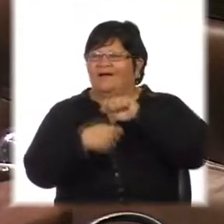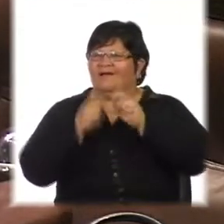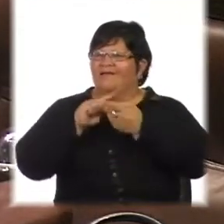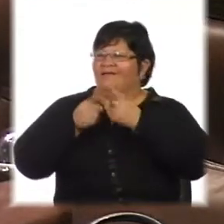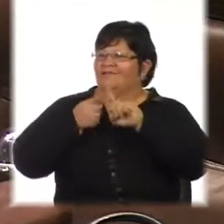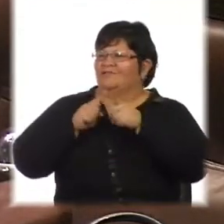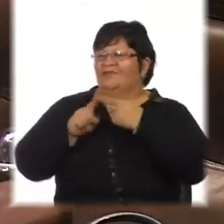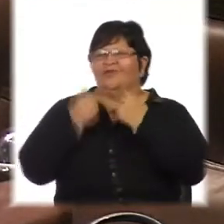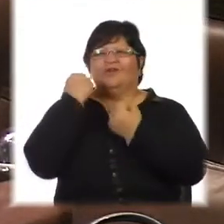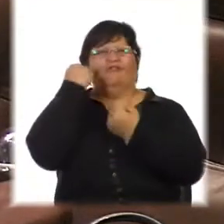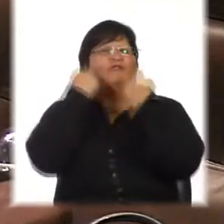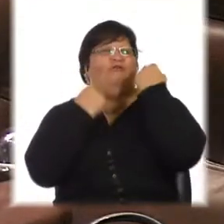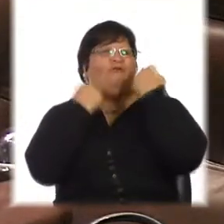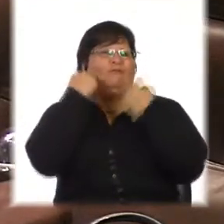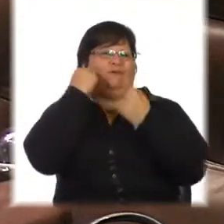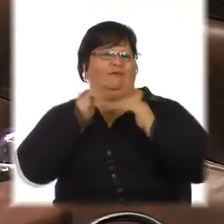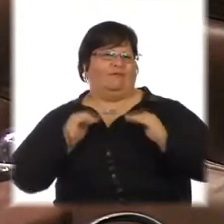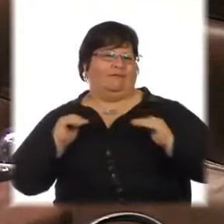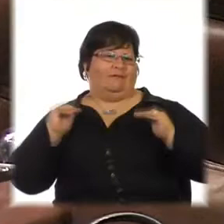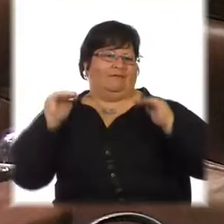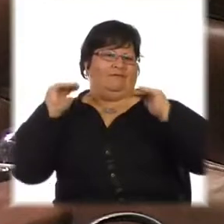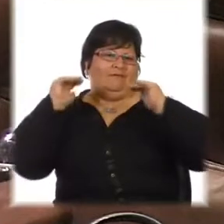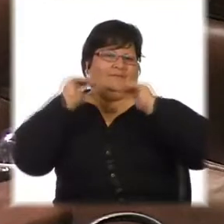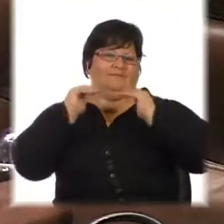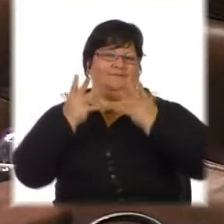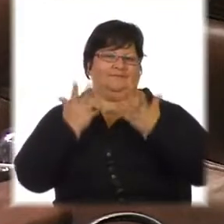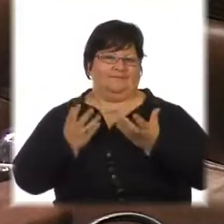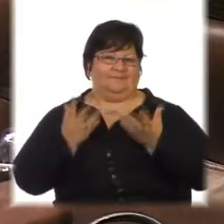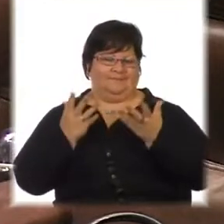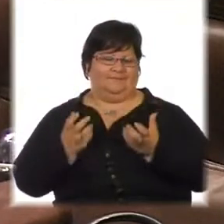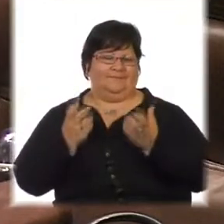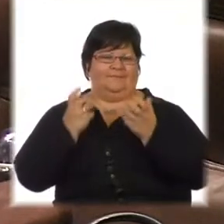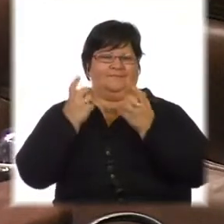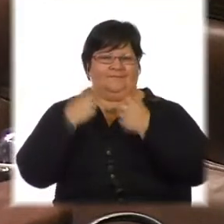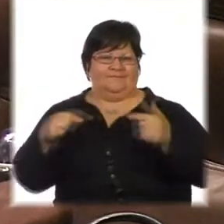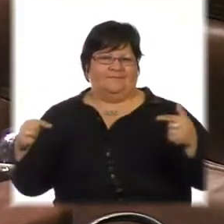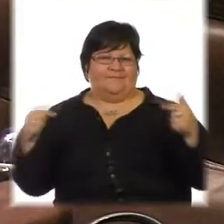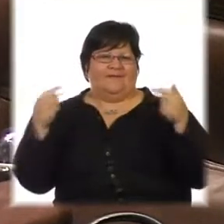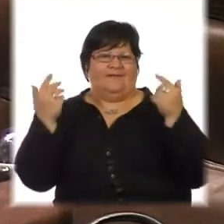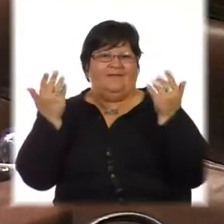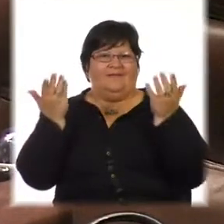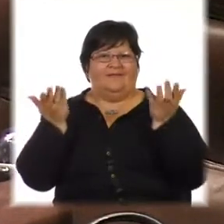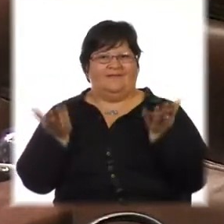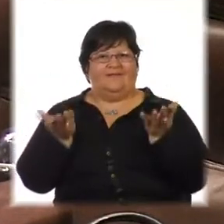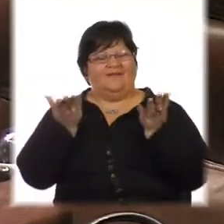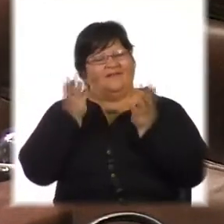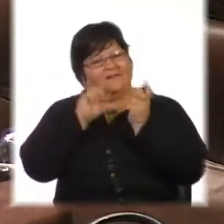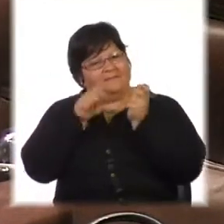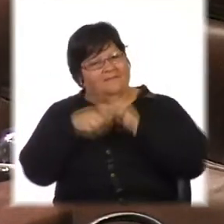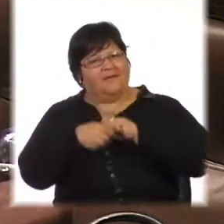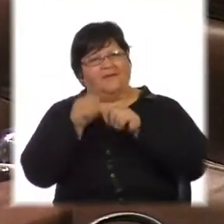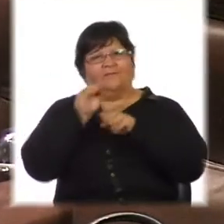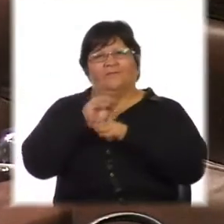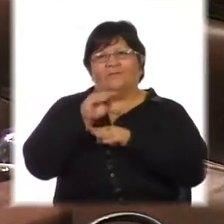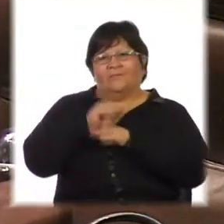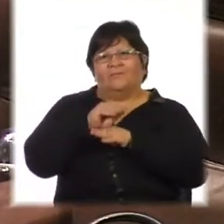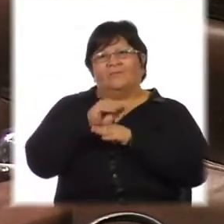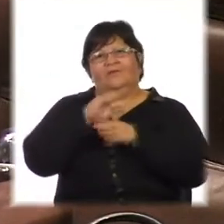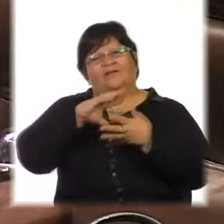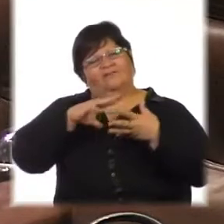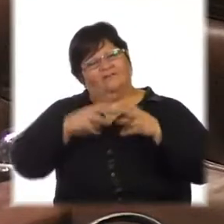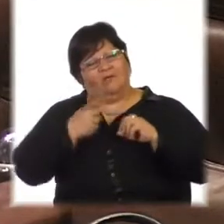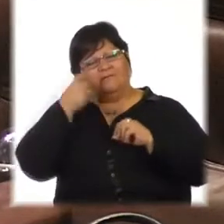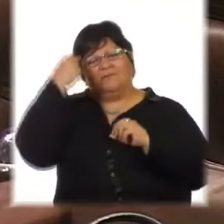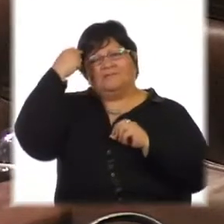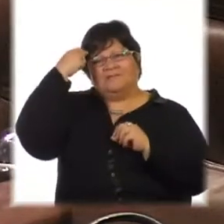cambiar la cuestión material. Cambiar la cultura, cambiar la forma de pensar de una sociedad